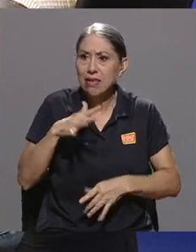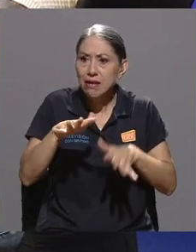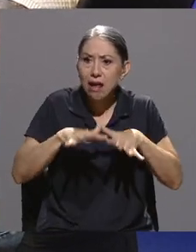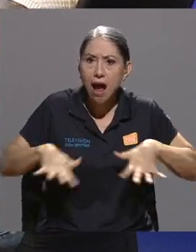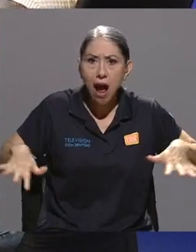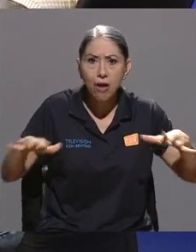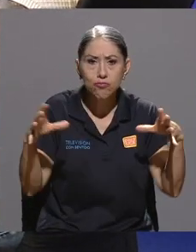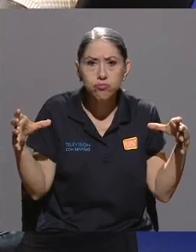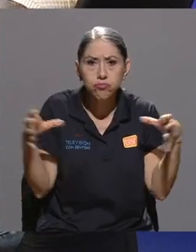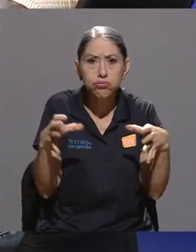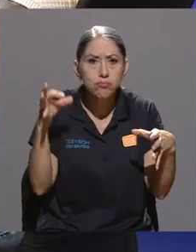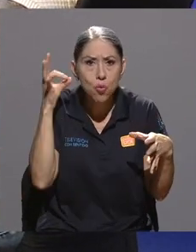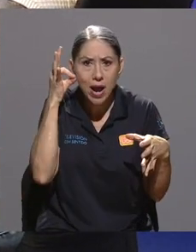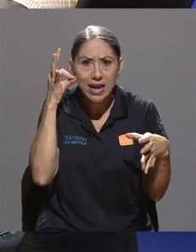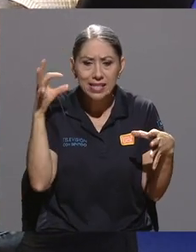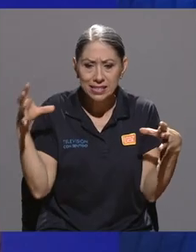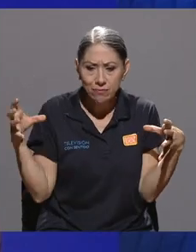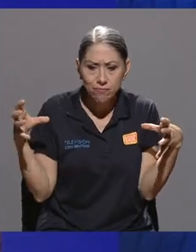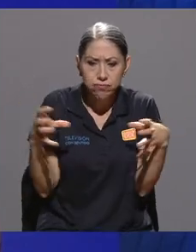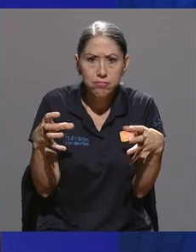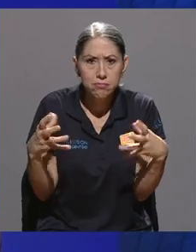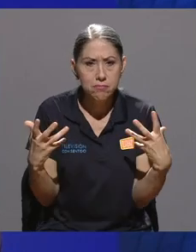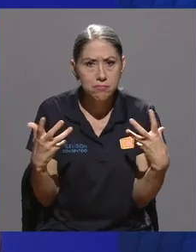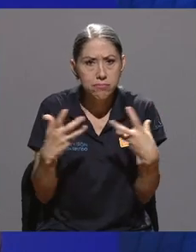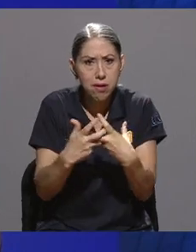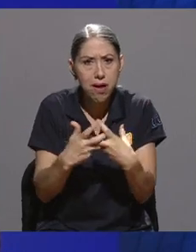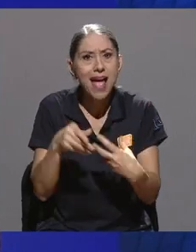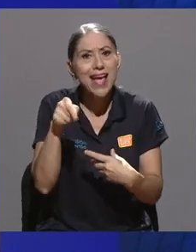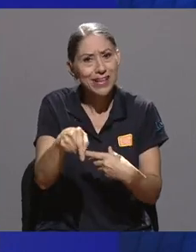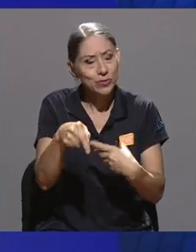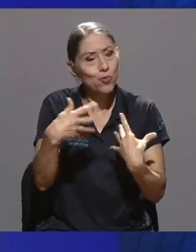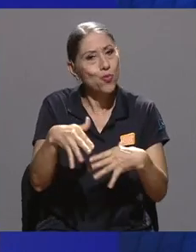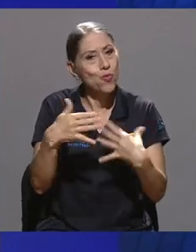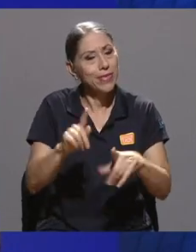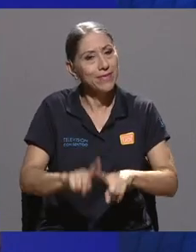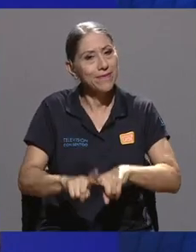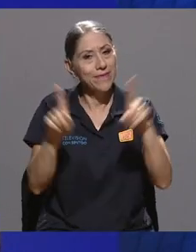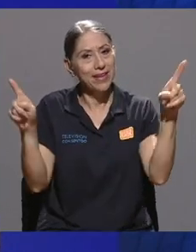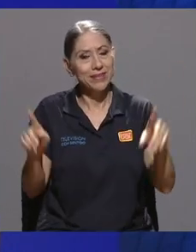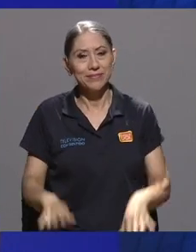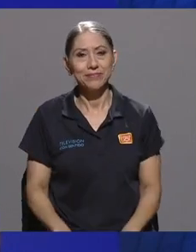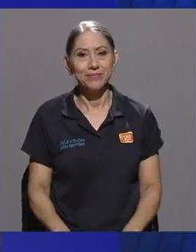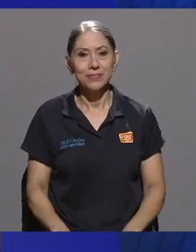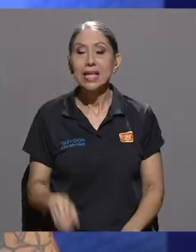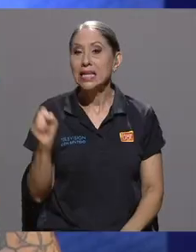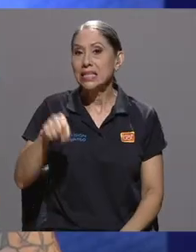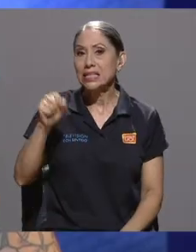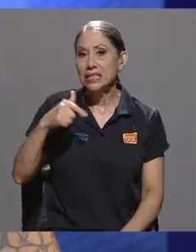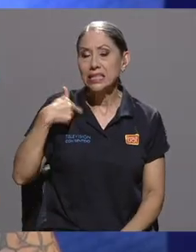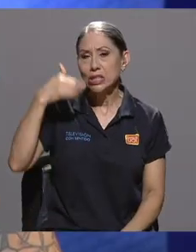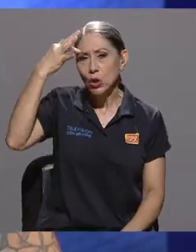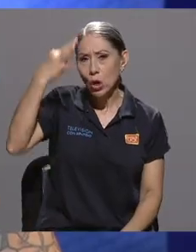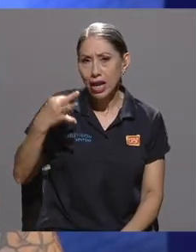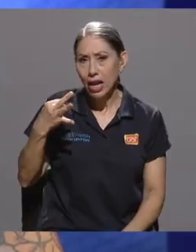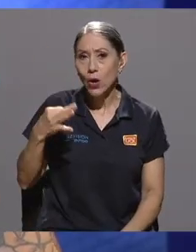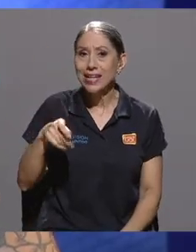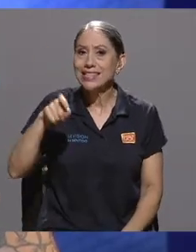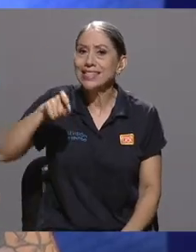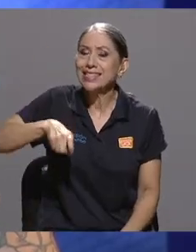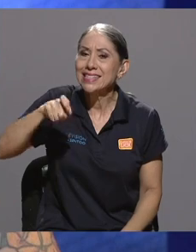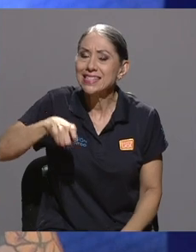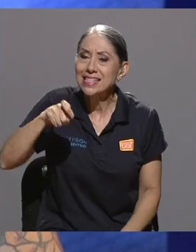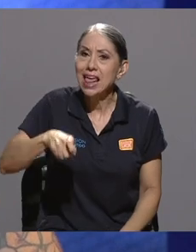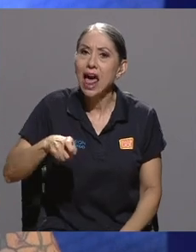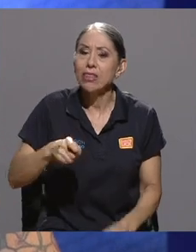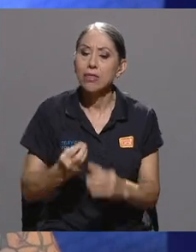grupo de mujeres que nos contiene, ha sido lo que hace la diferencia. Sí, yo creo que también es más la necesidad de